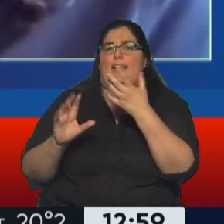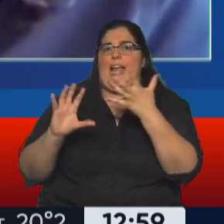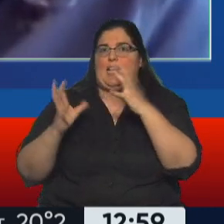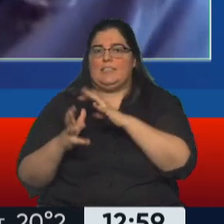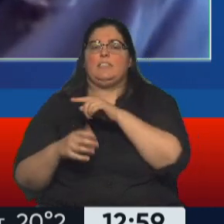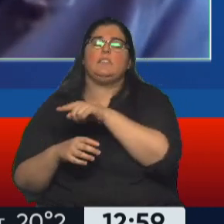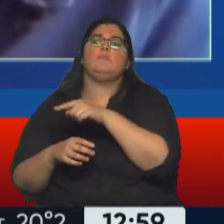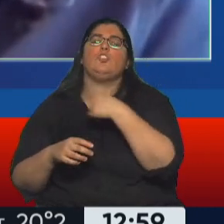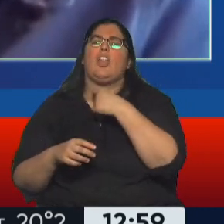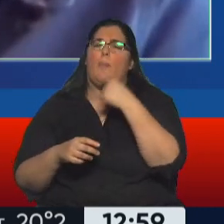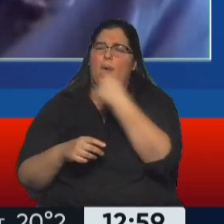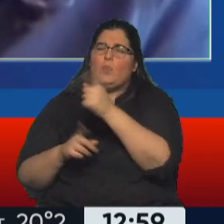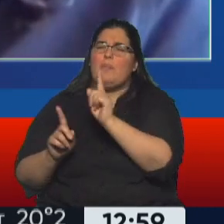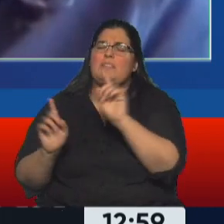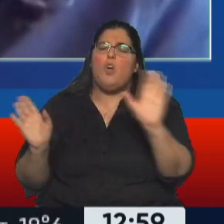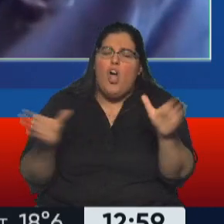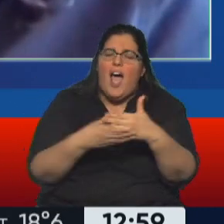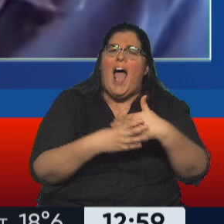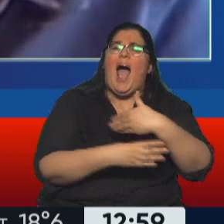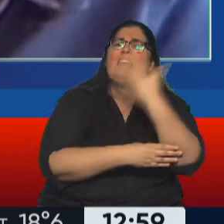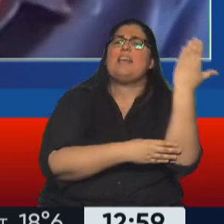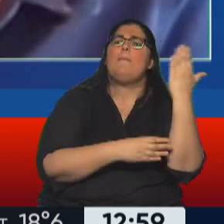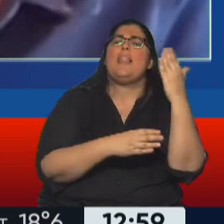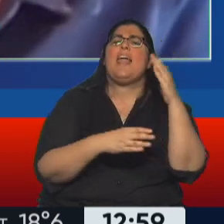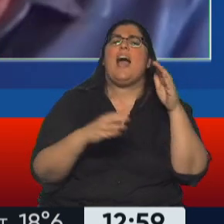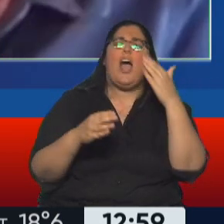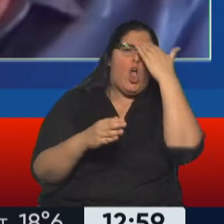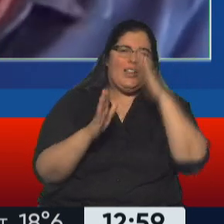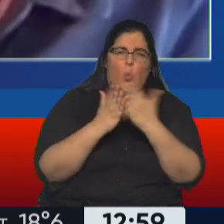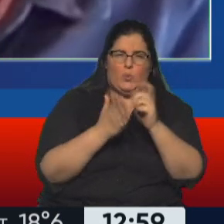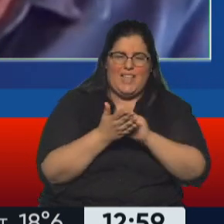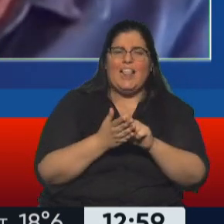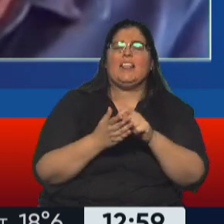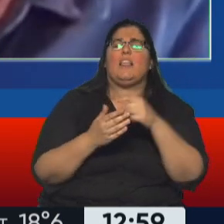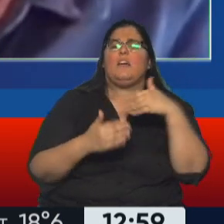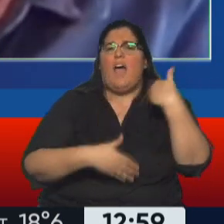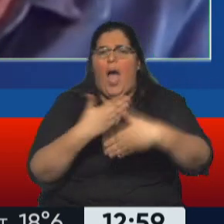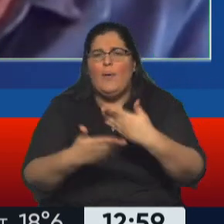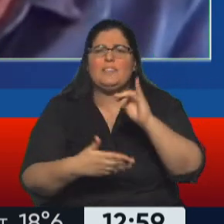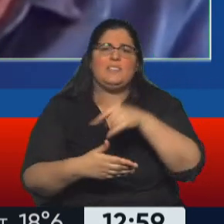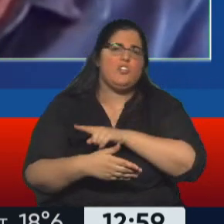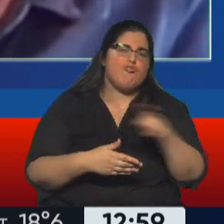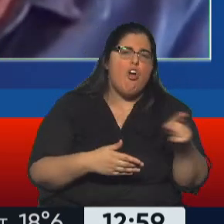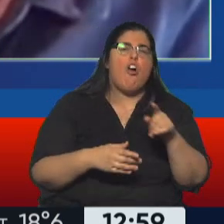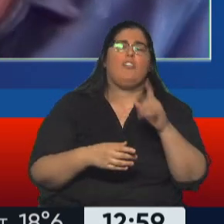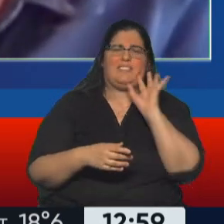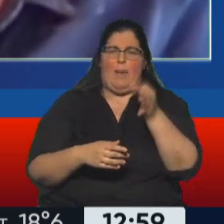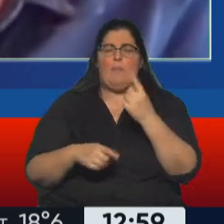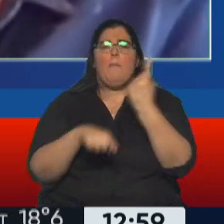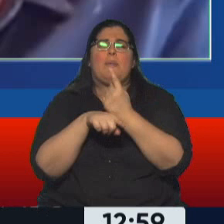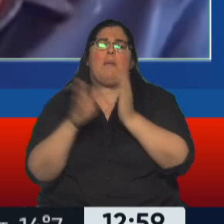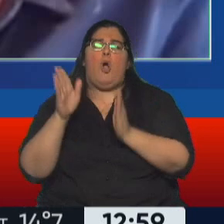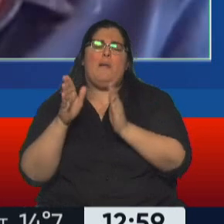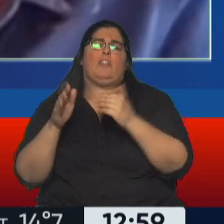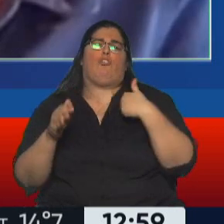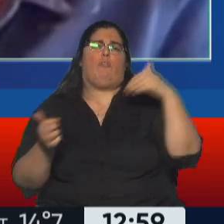la Asamblea Constituyente, ¿avanza o no avanza? ¿En qué estado está eso? Porque sabemos que estuvo un poco demorado, sobre todo en el primer tiempo, en ponerse de